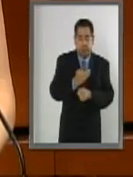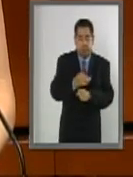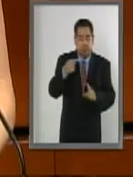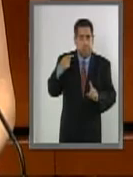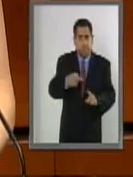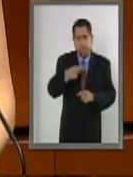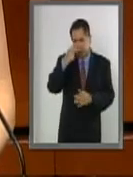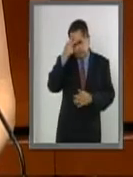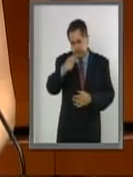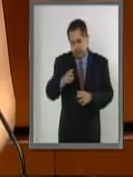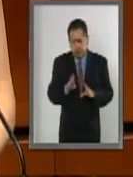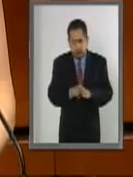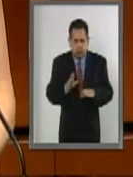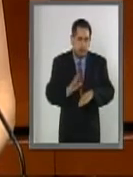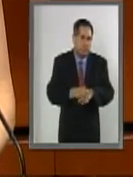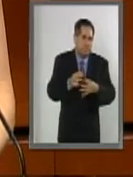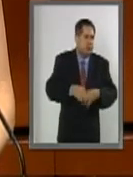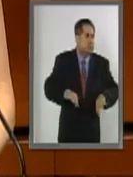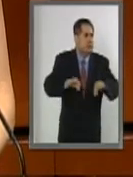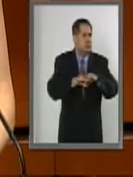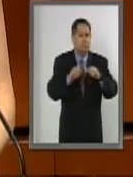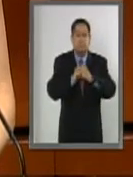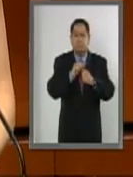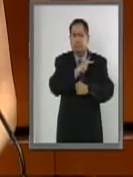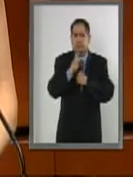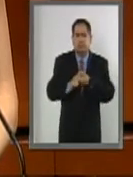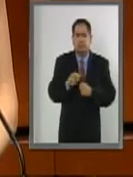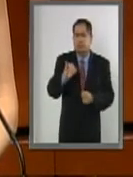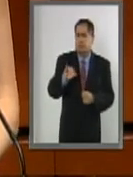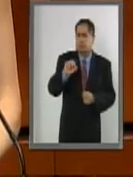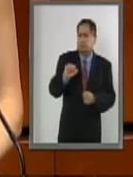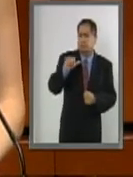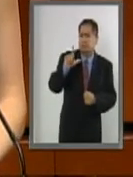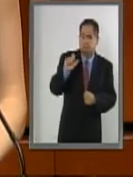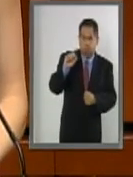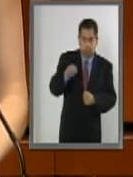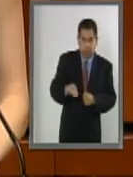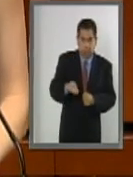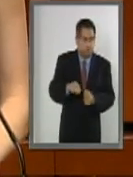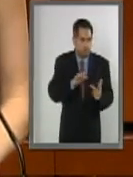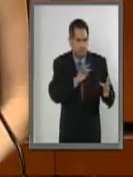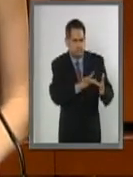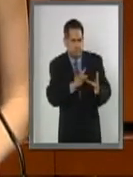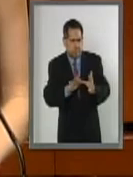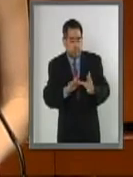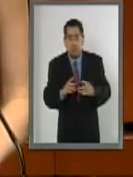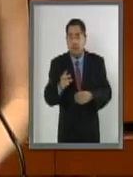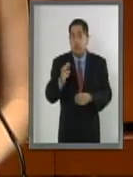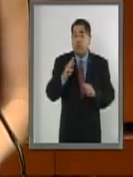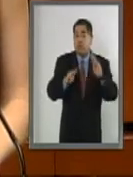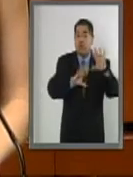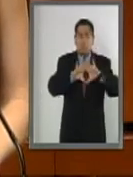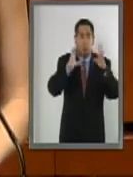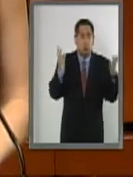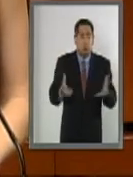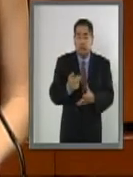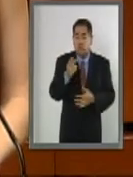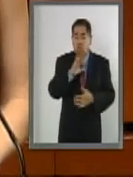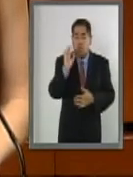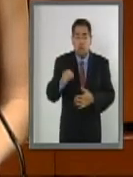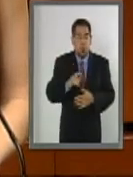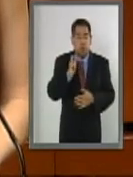México ha buscado un mayor acercamiento con países islámicos. El 25% de la población mundial es musulmana,